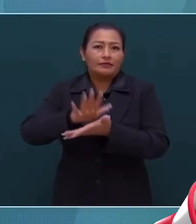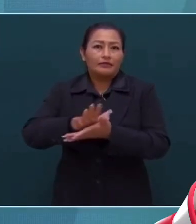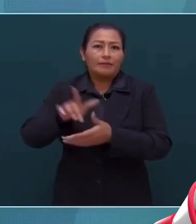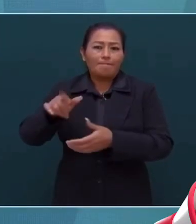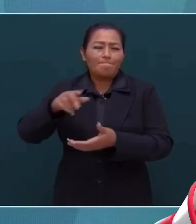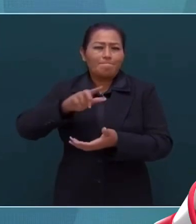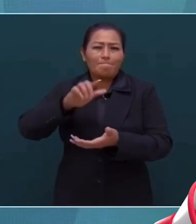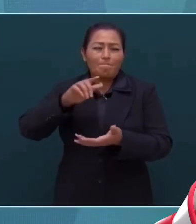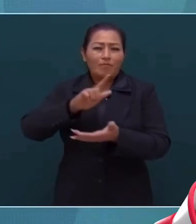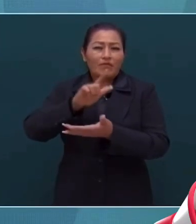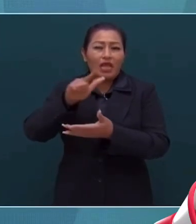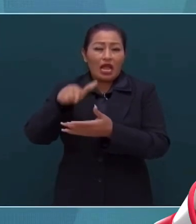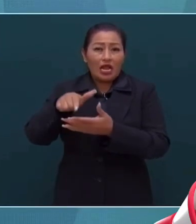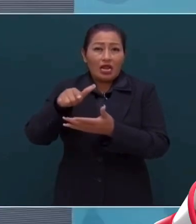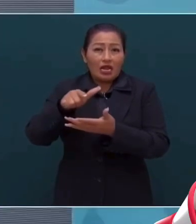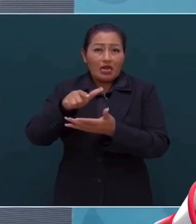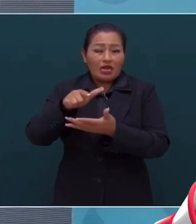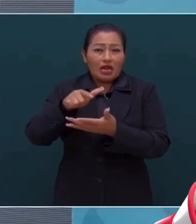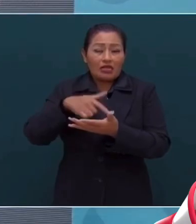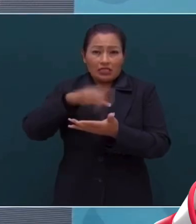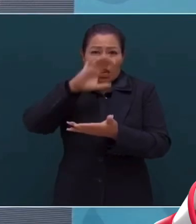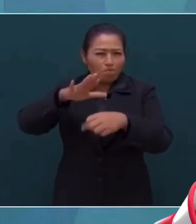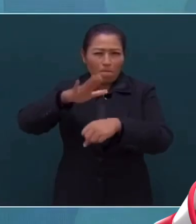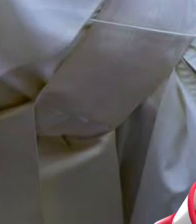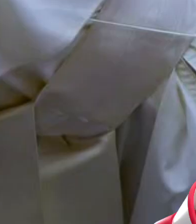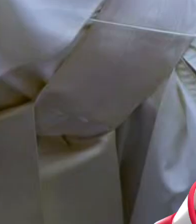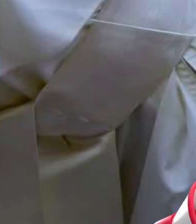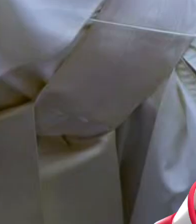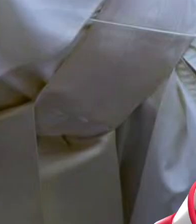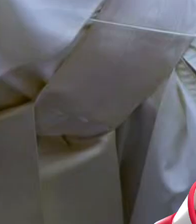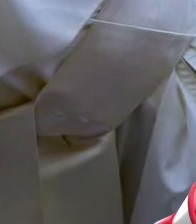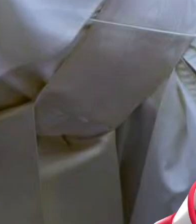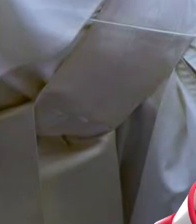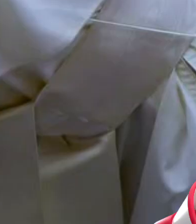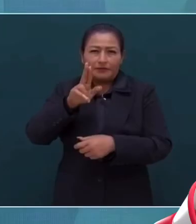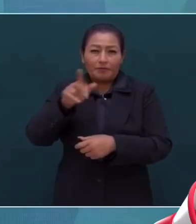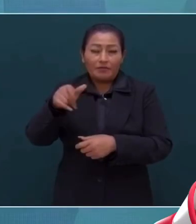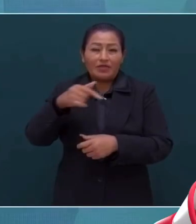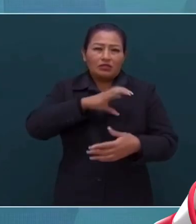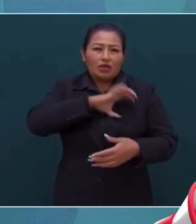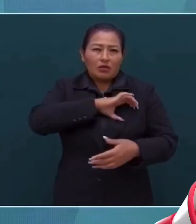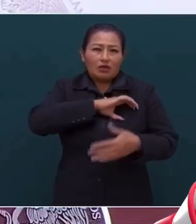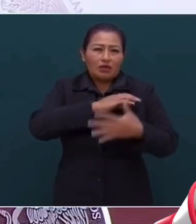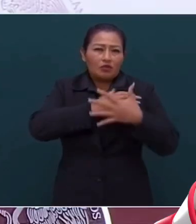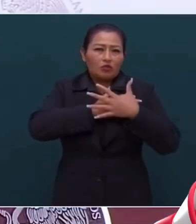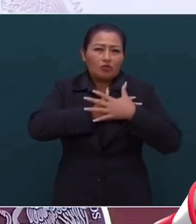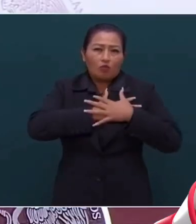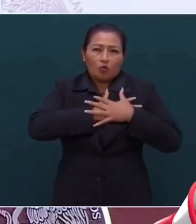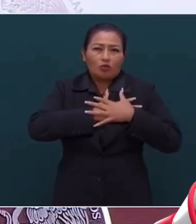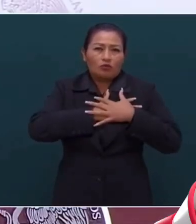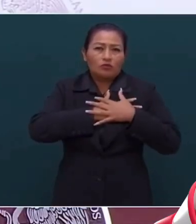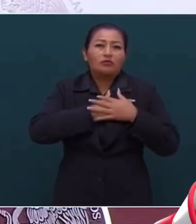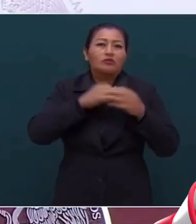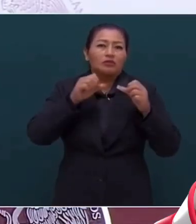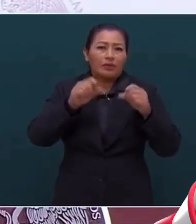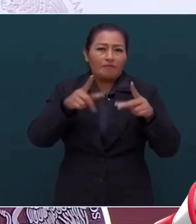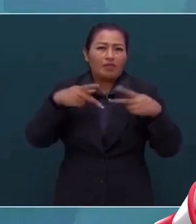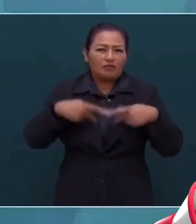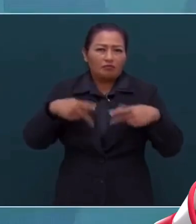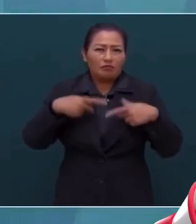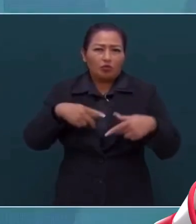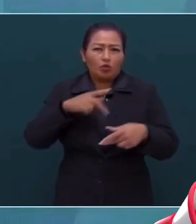más apegado a la doctrina cristiana del amor al prójimo y de la defensa de los pobres.